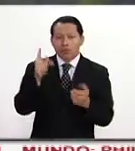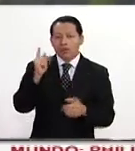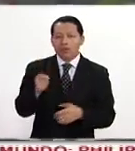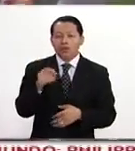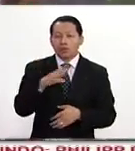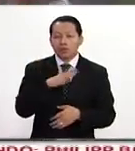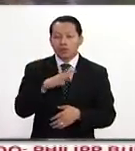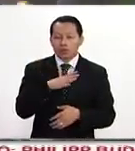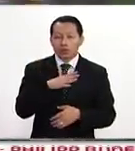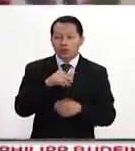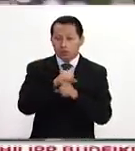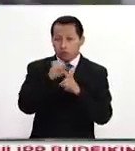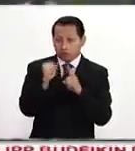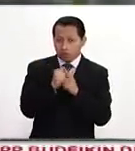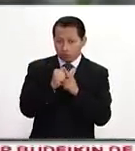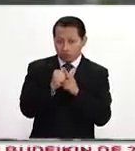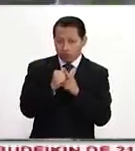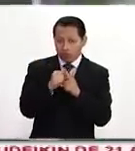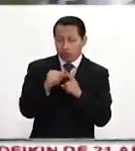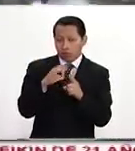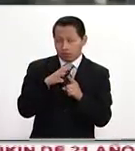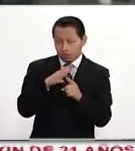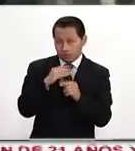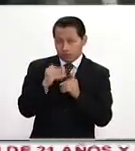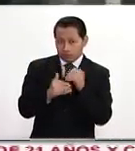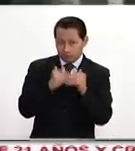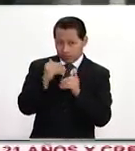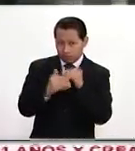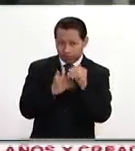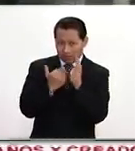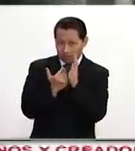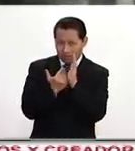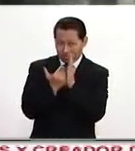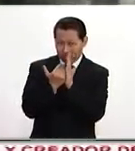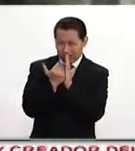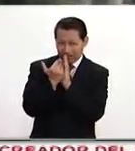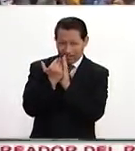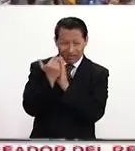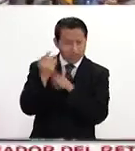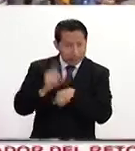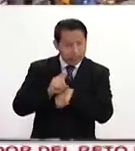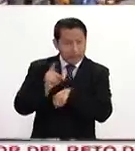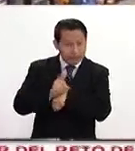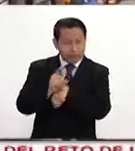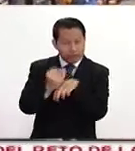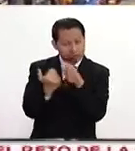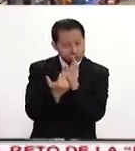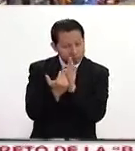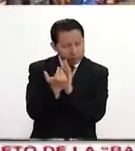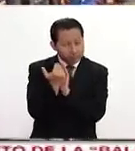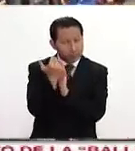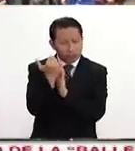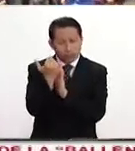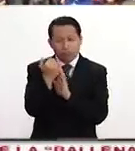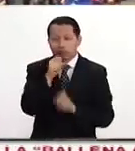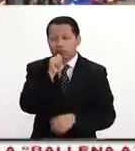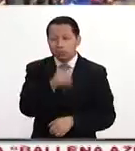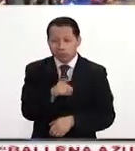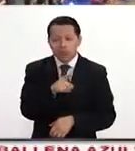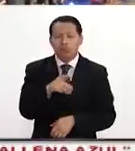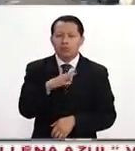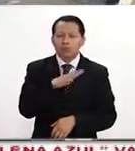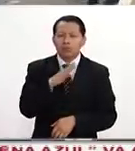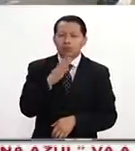las situaciones calen en Venezuela. Y las situaciones calen en Venezuela día a día. Y vemos que, a pesar de que no